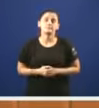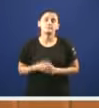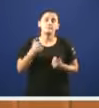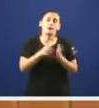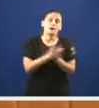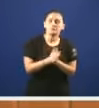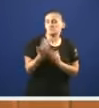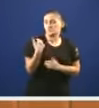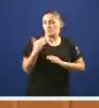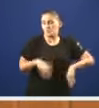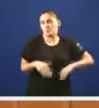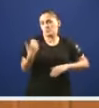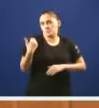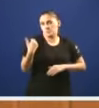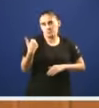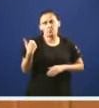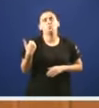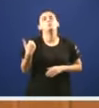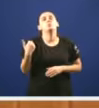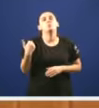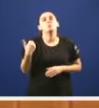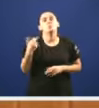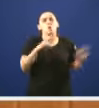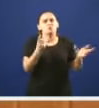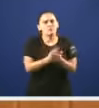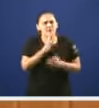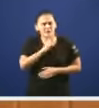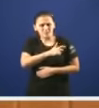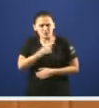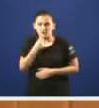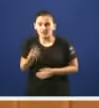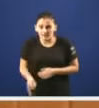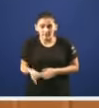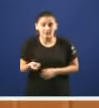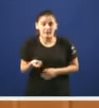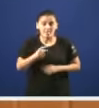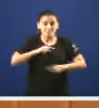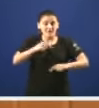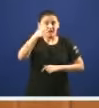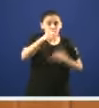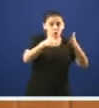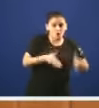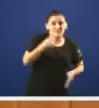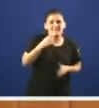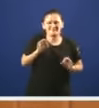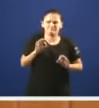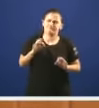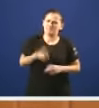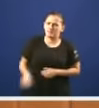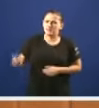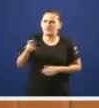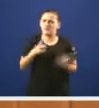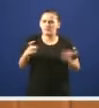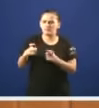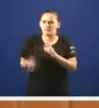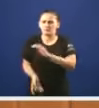máis recentes desa comisión na que novamente se afirma que o propio director fai especial énfase na necesidade